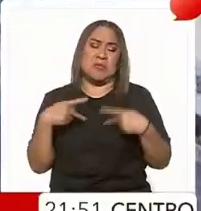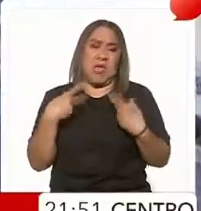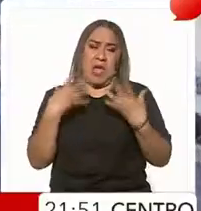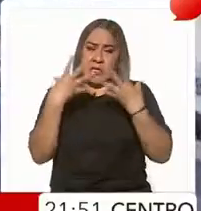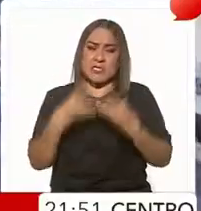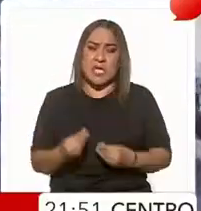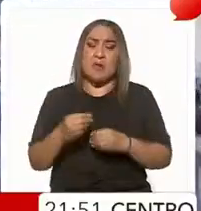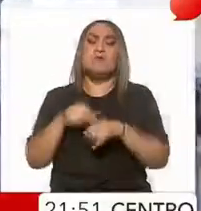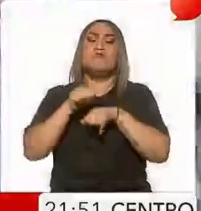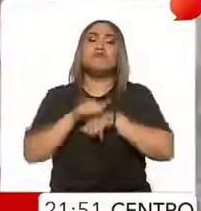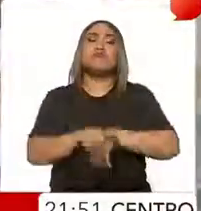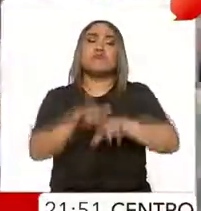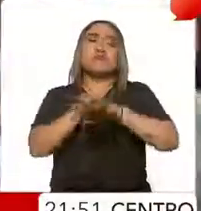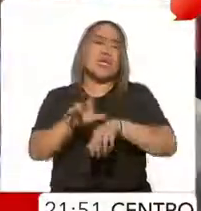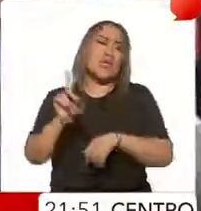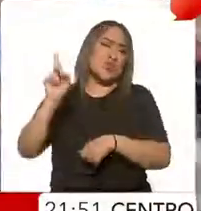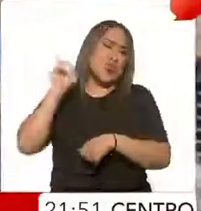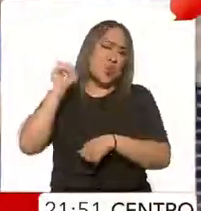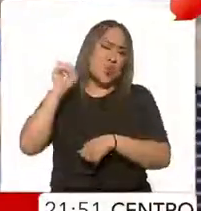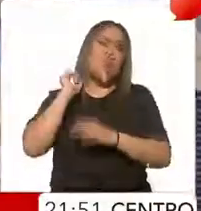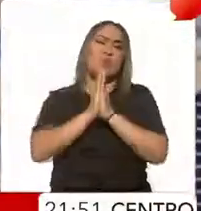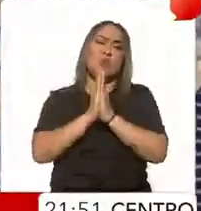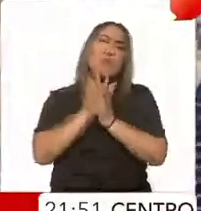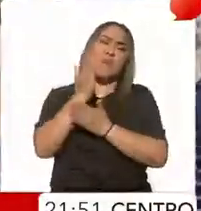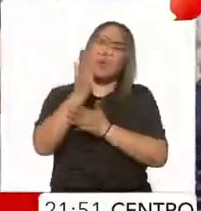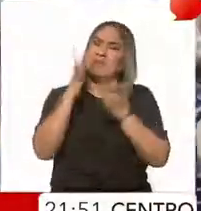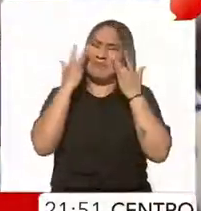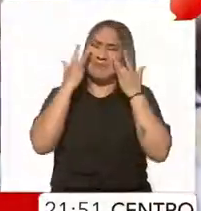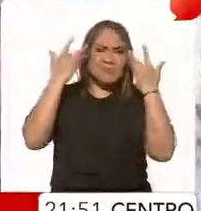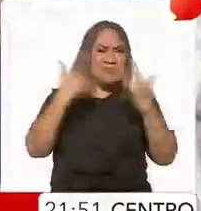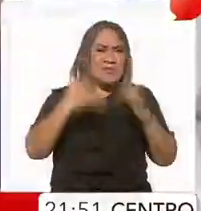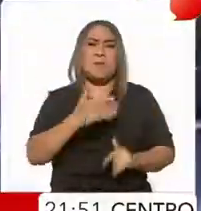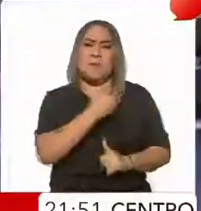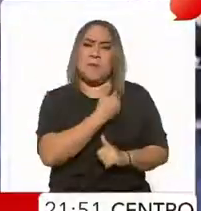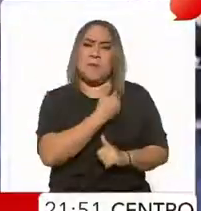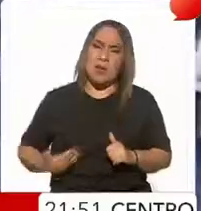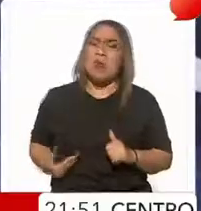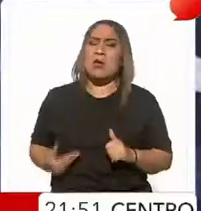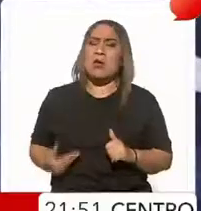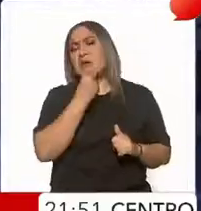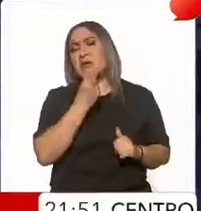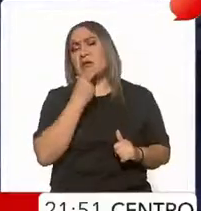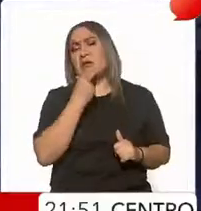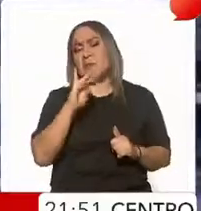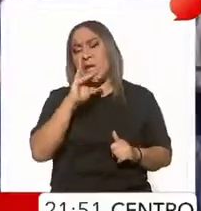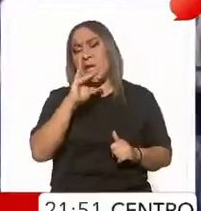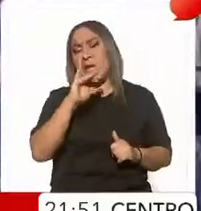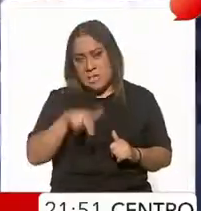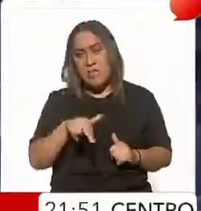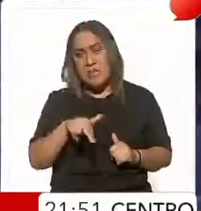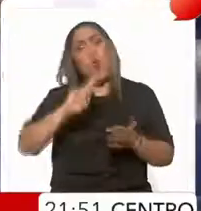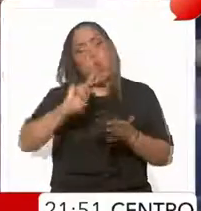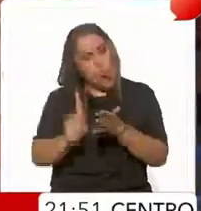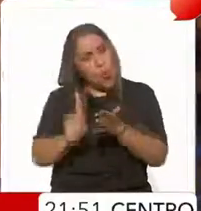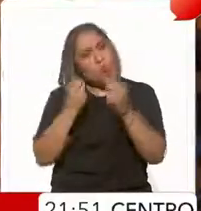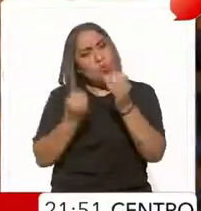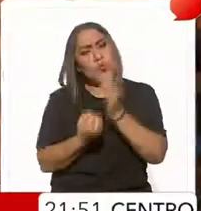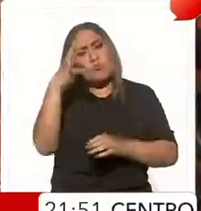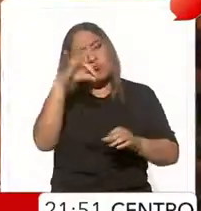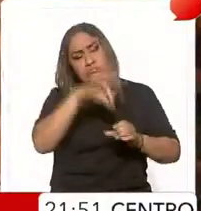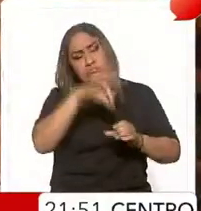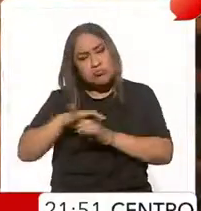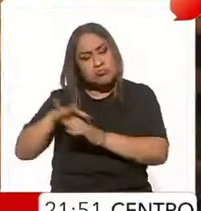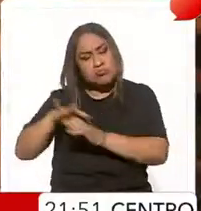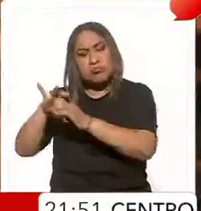marcharon este domingo demandando la renuncia del primer ministro Benjamín Netanyahu y nuevas elecciones también demandan